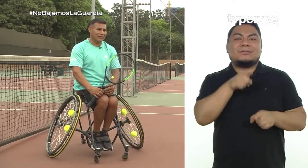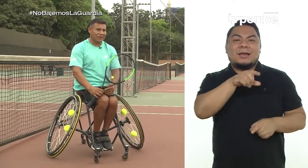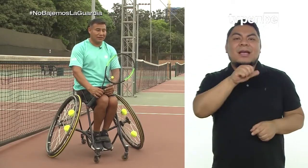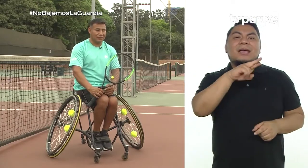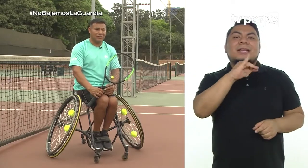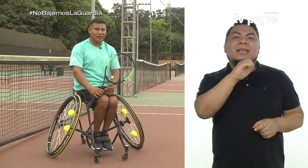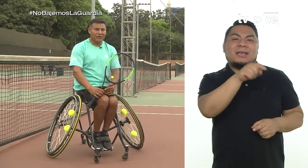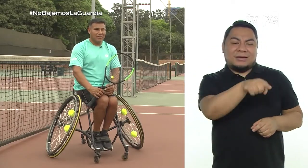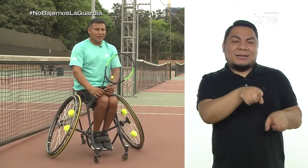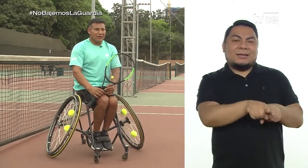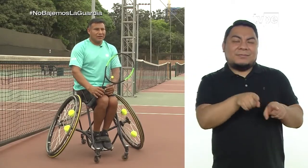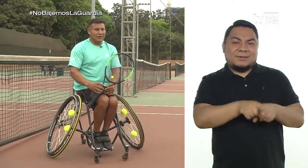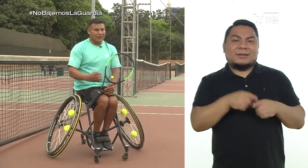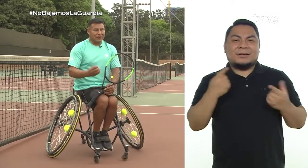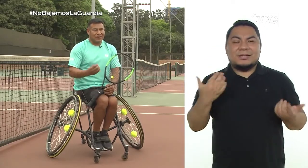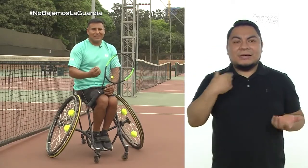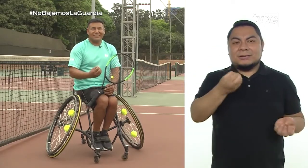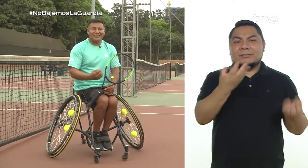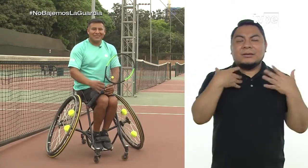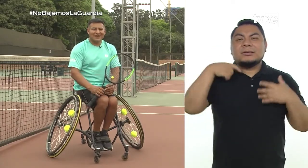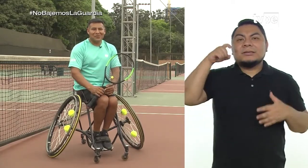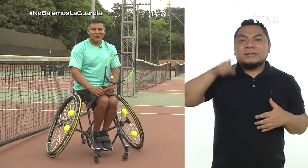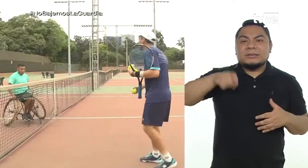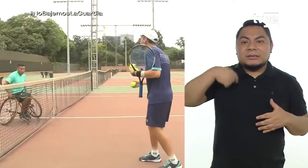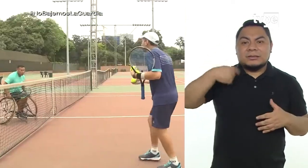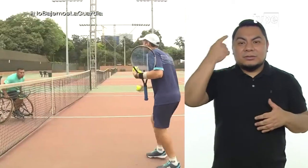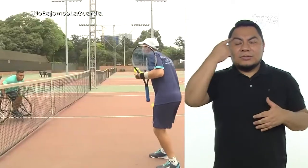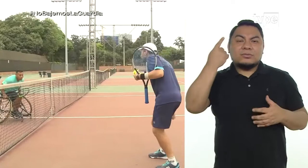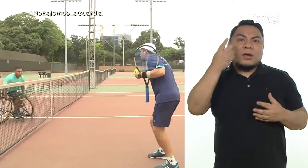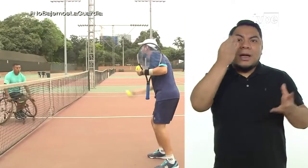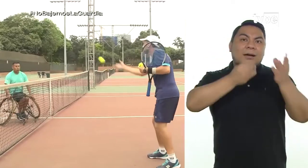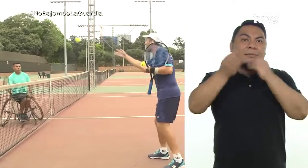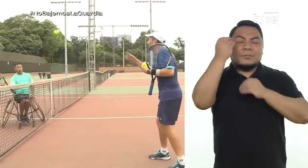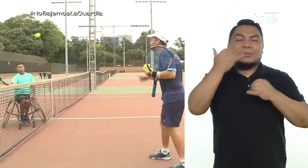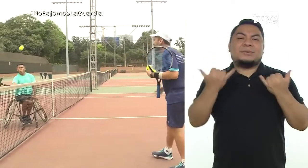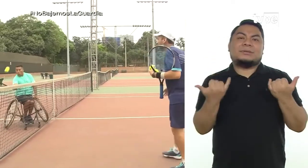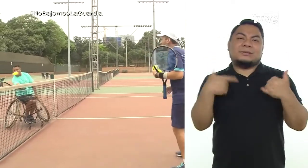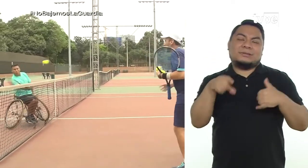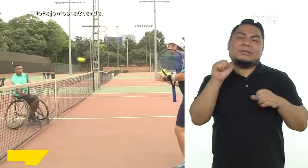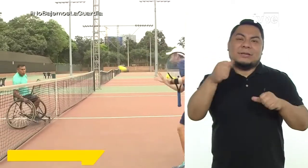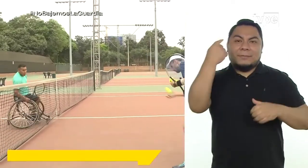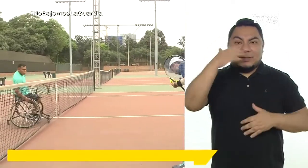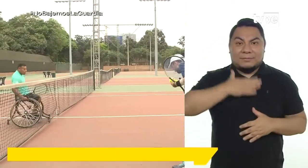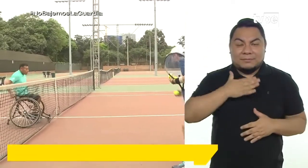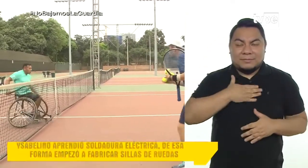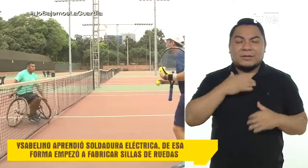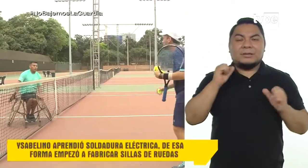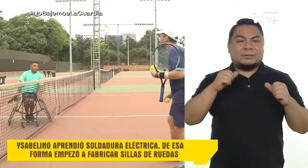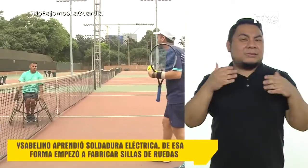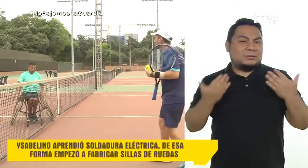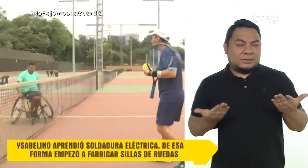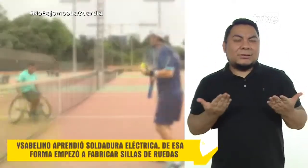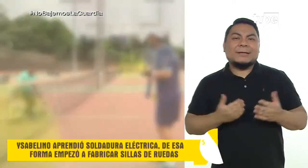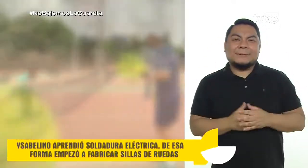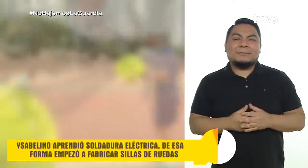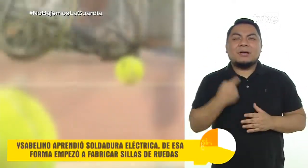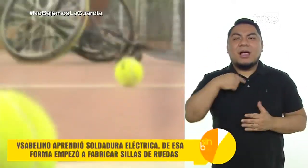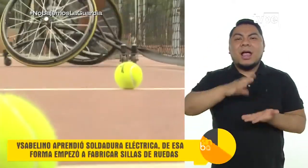Aricapo, ¿no? La necesidad a uno le hace aprender y eso fue a mí, en mi caso, que